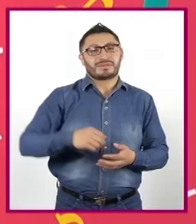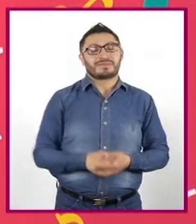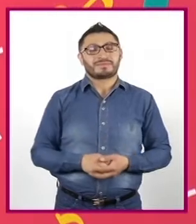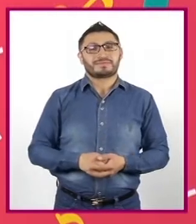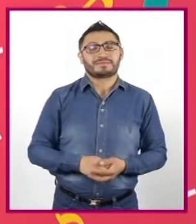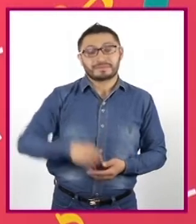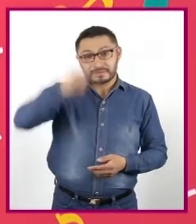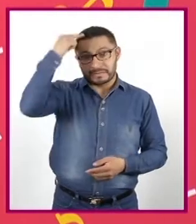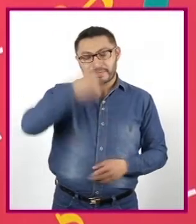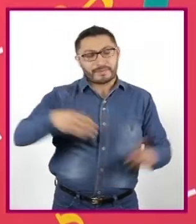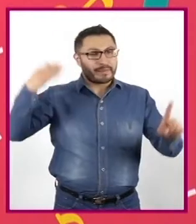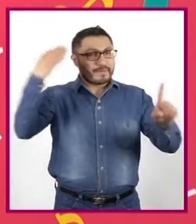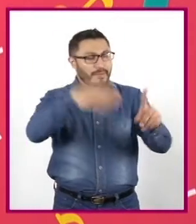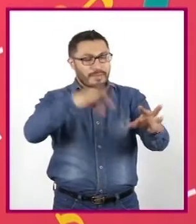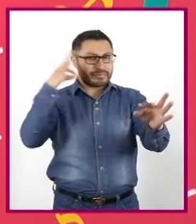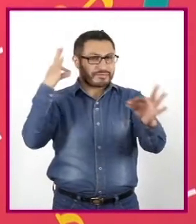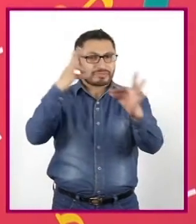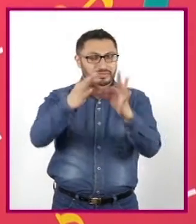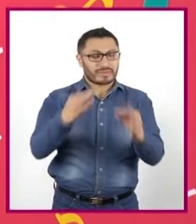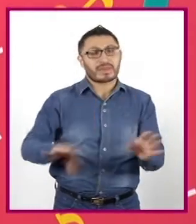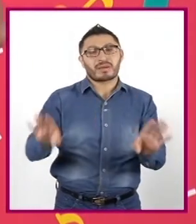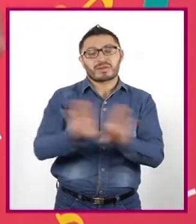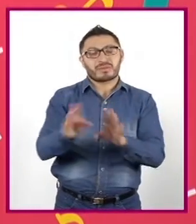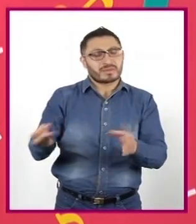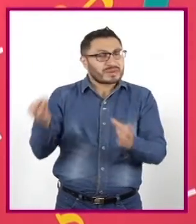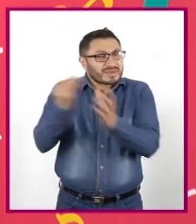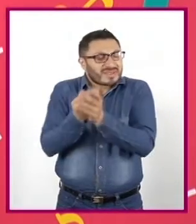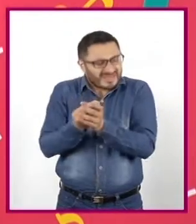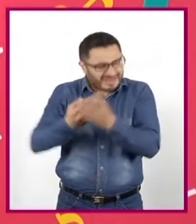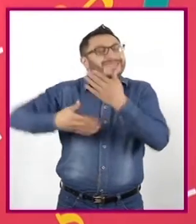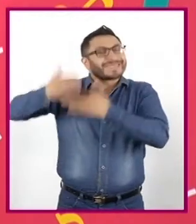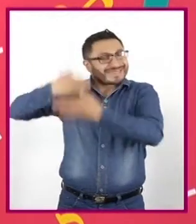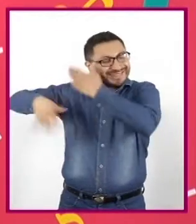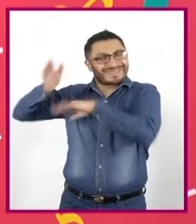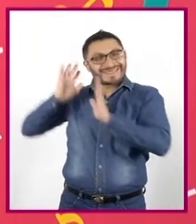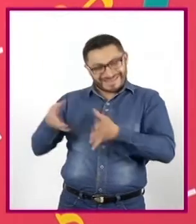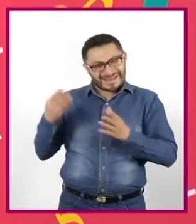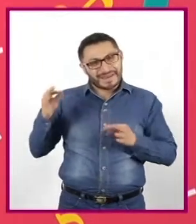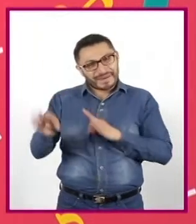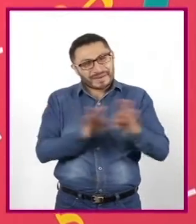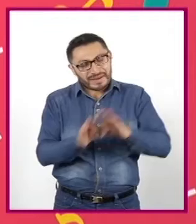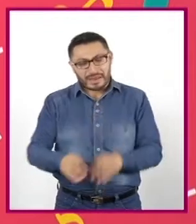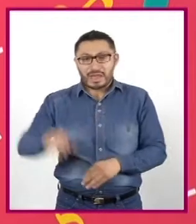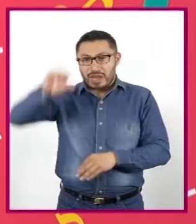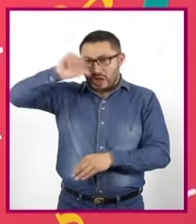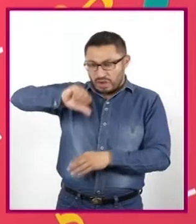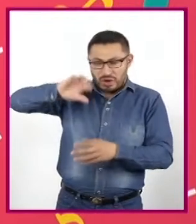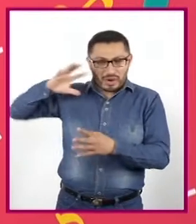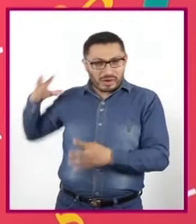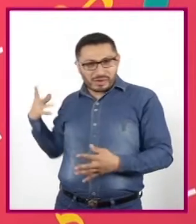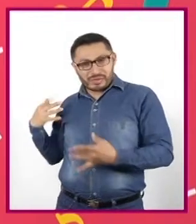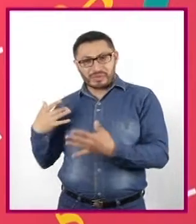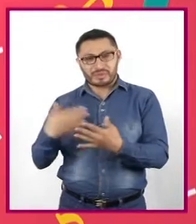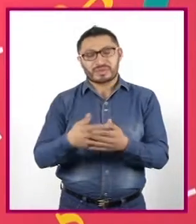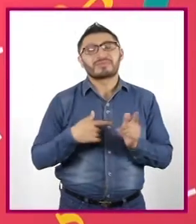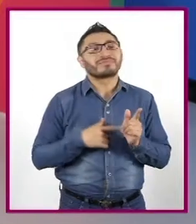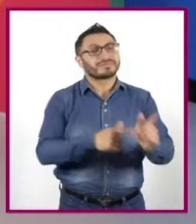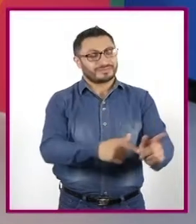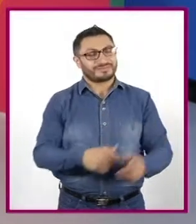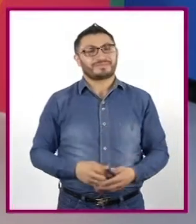a trabajar desde las sesiones anteriores. Más bien, que hemos trabajado de las sesiones anteriores y que le vamos a dar continuidad.